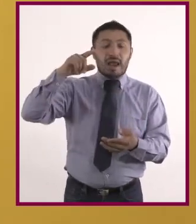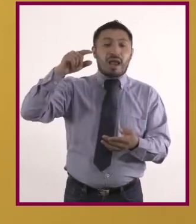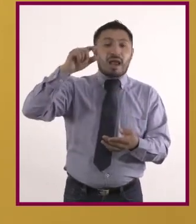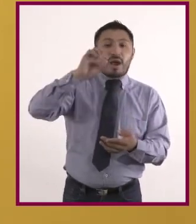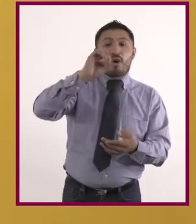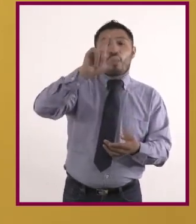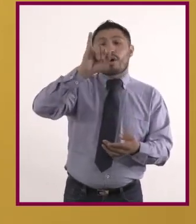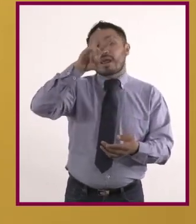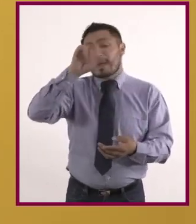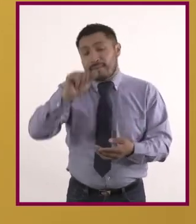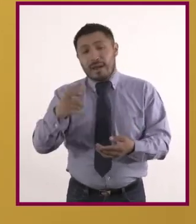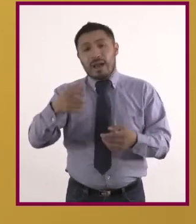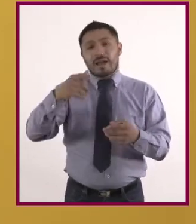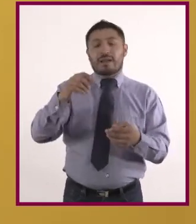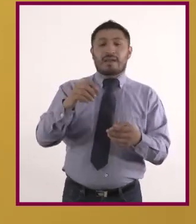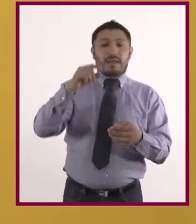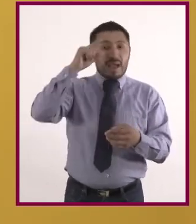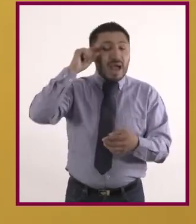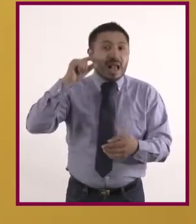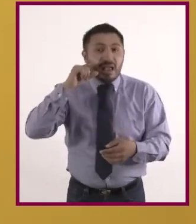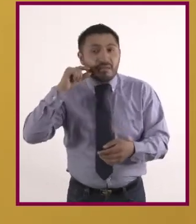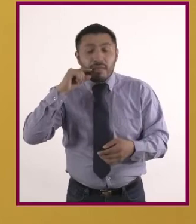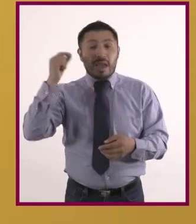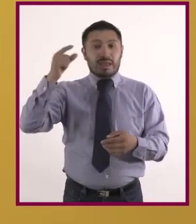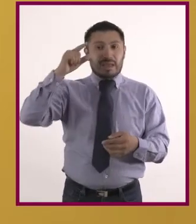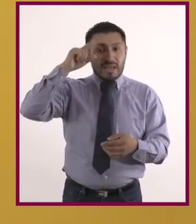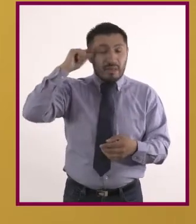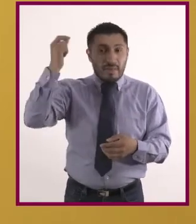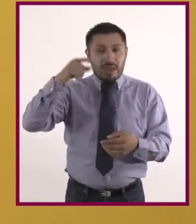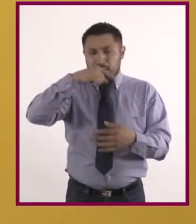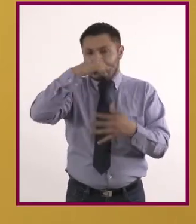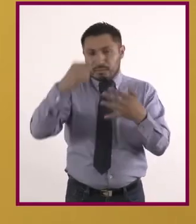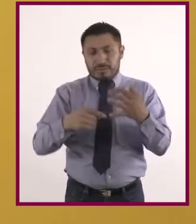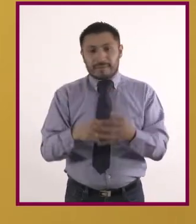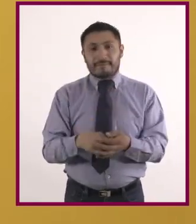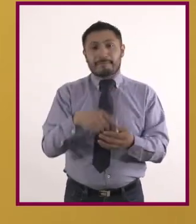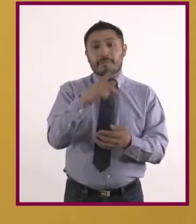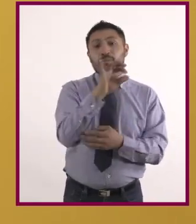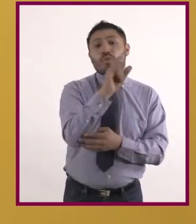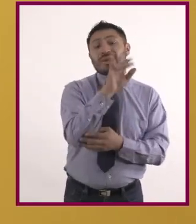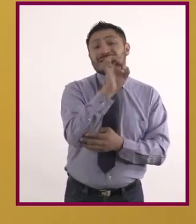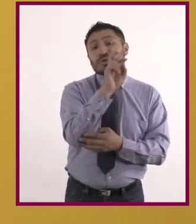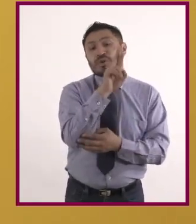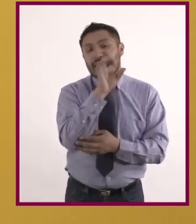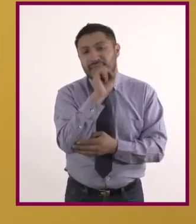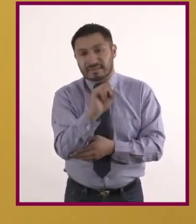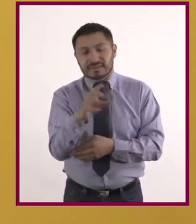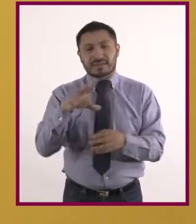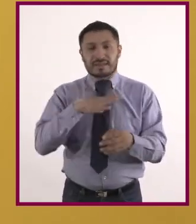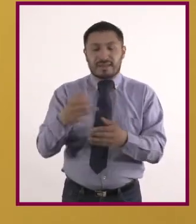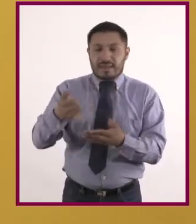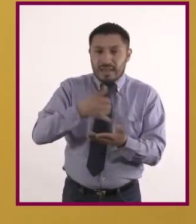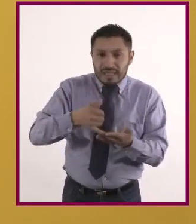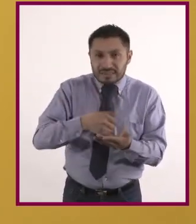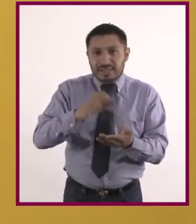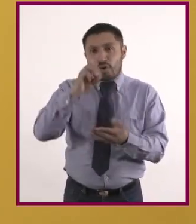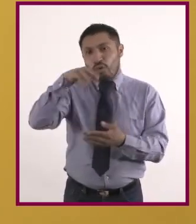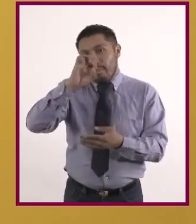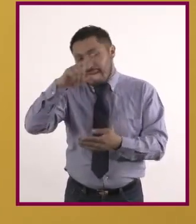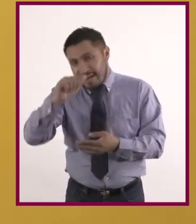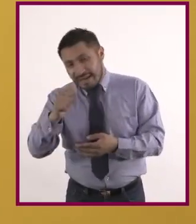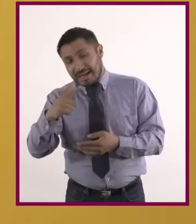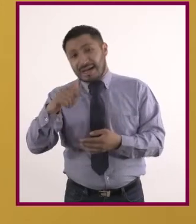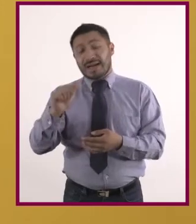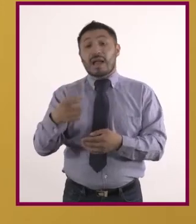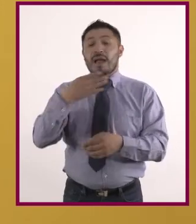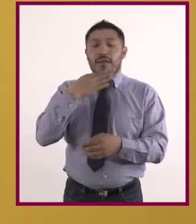cacahuates y demás semillas como la jonjolí. Polisaturadas, reino vegetal con aceites omega 3 y 6, bueno para el sistema